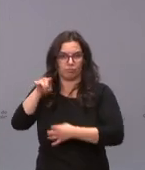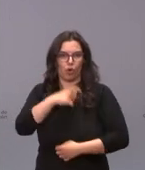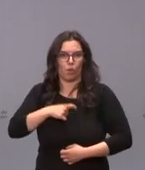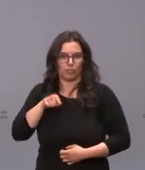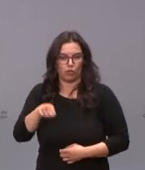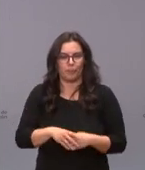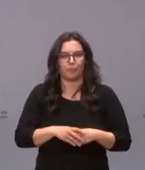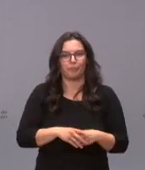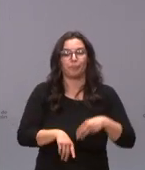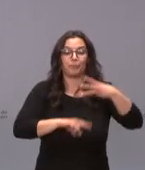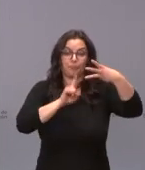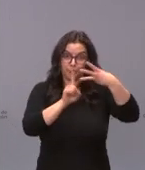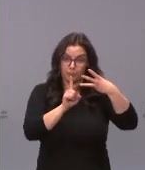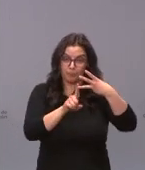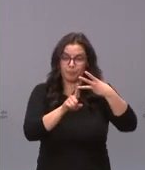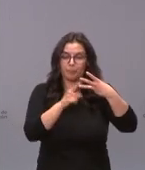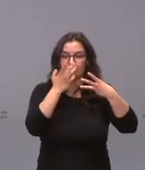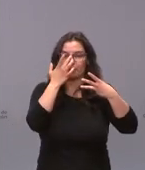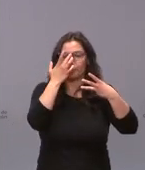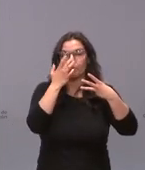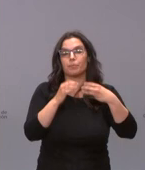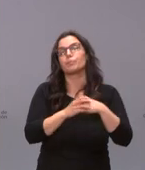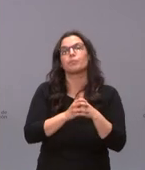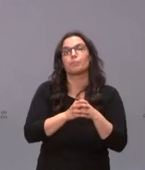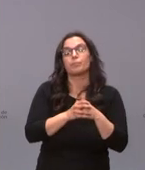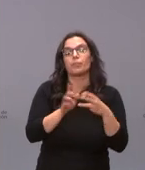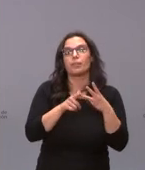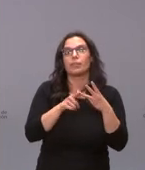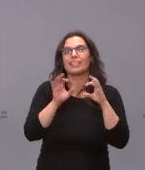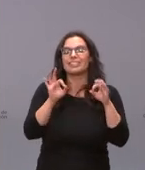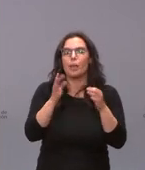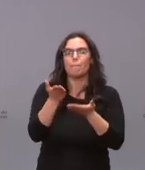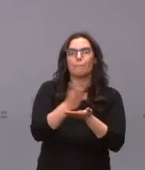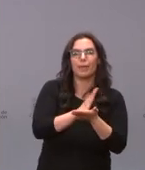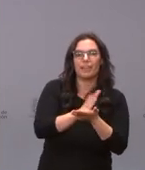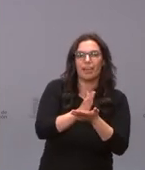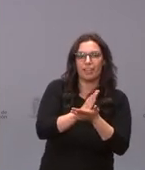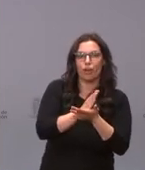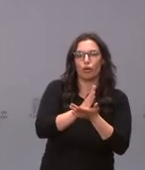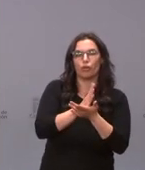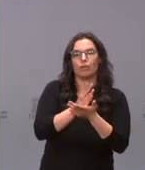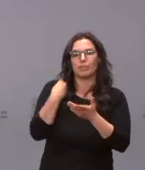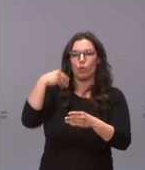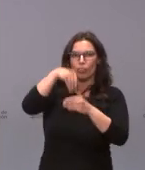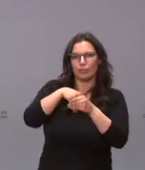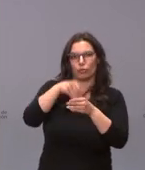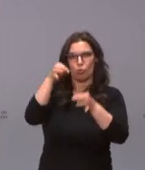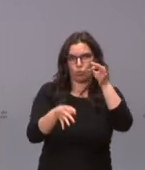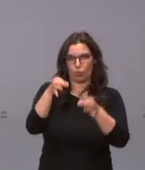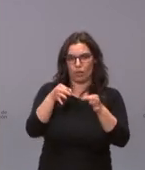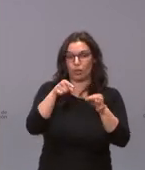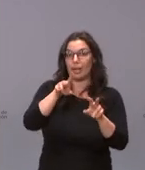La tercera de las patas de este mecanismo de compliance es el compliance de mediación intrajudicial, una novedosa medida